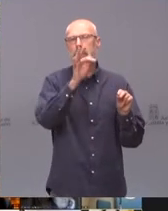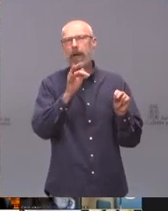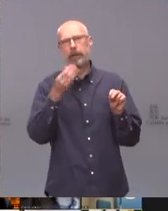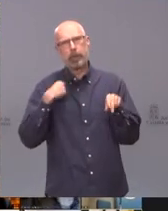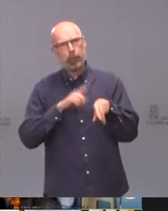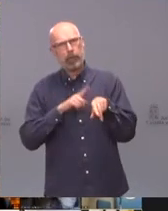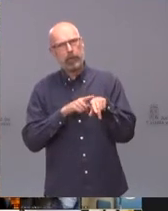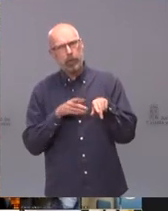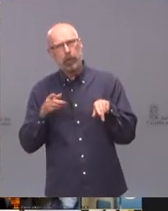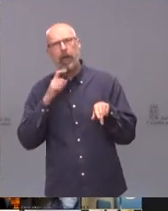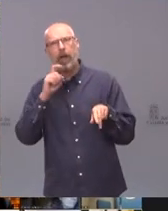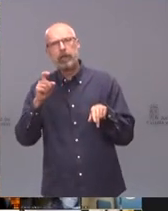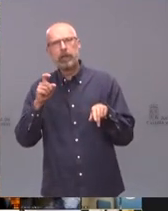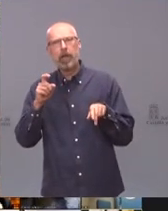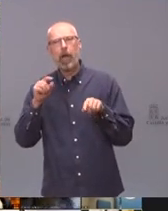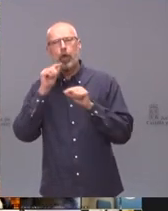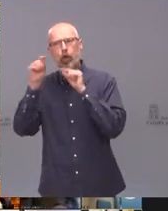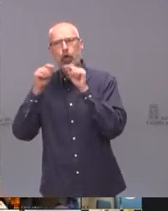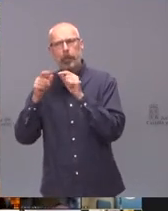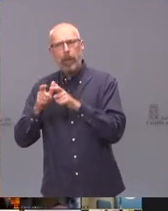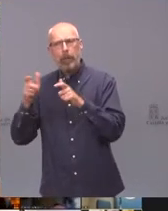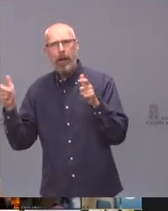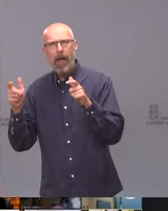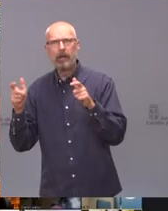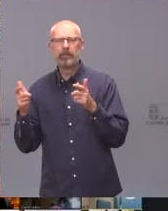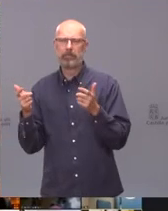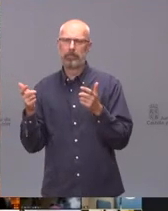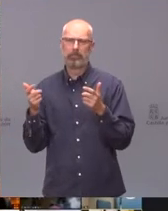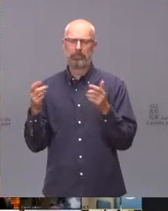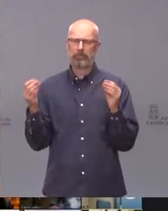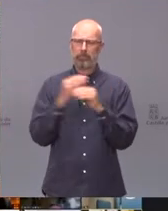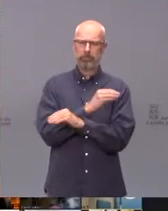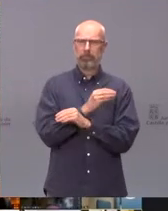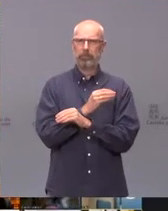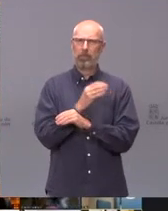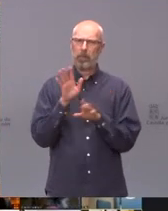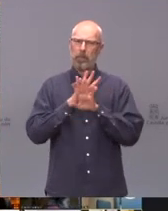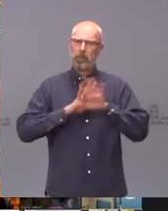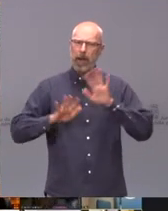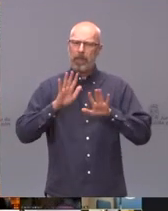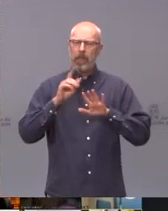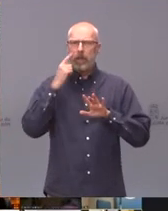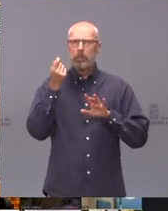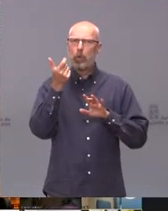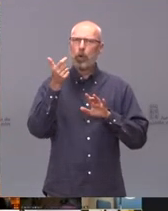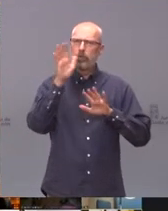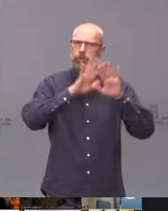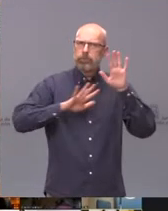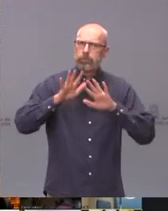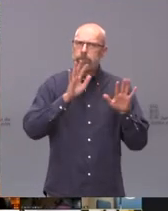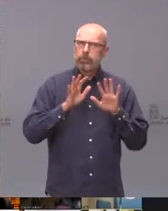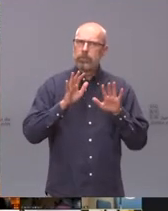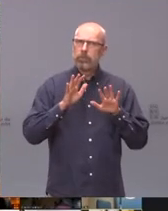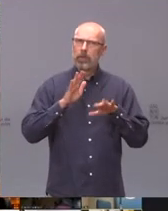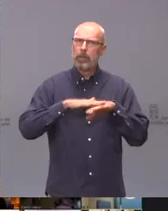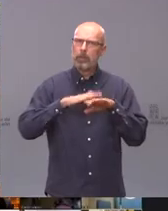subiendo los contagios. No sé si creen que confunde un poco al personal a la hora de tomar medidas que nos protejan a todos de los